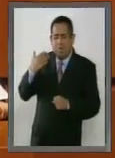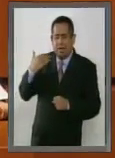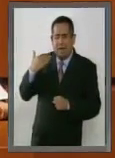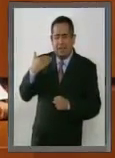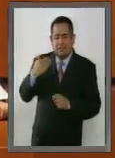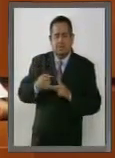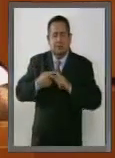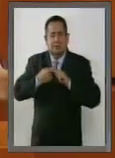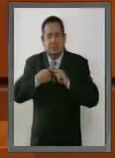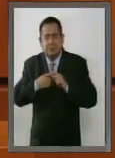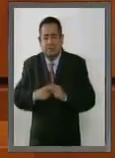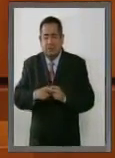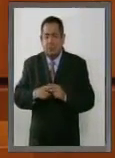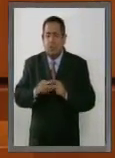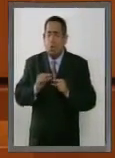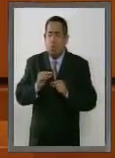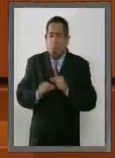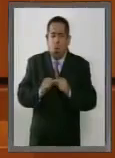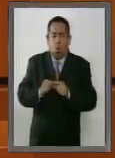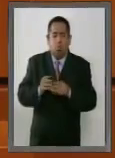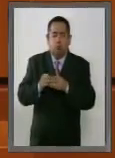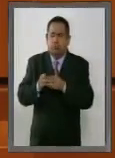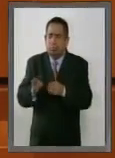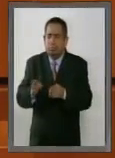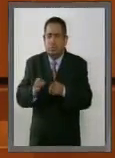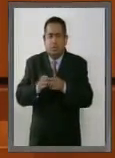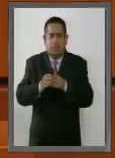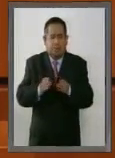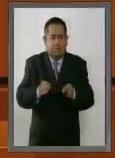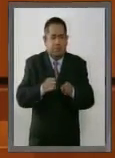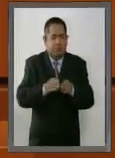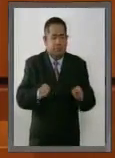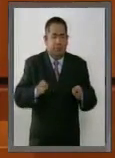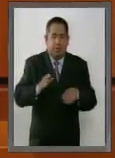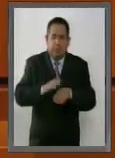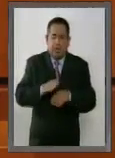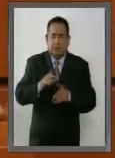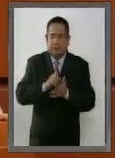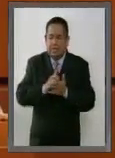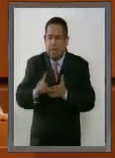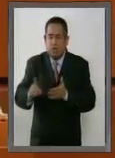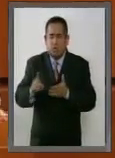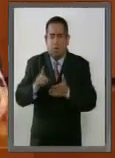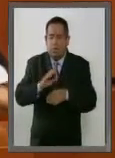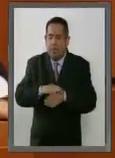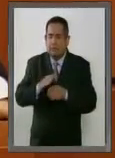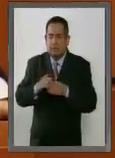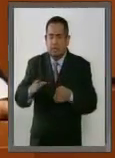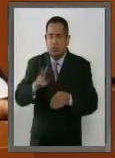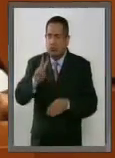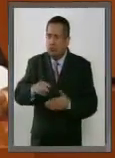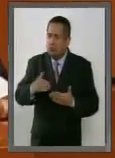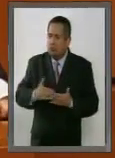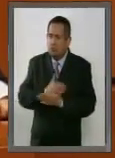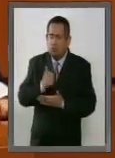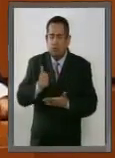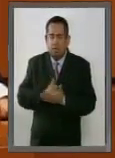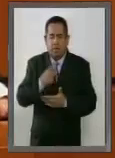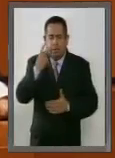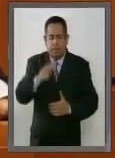comenzaron a ampliar paulatinamente nuestros derechos como capitalinos.